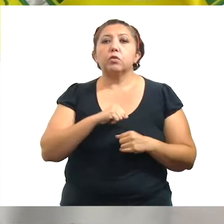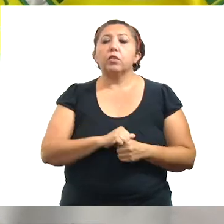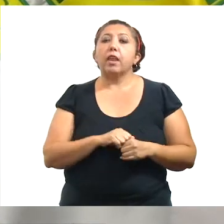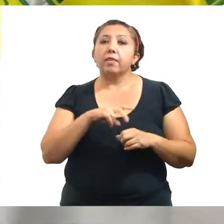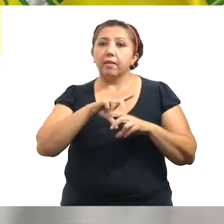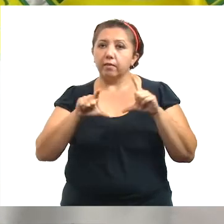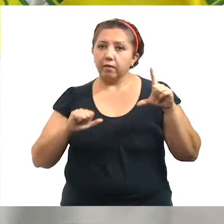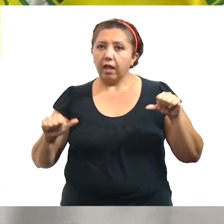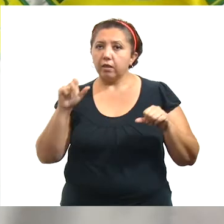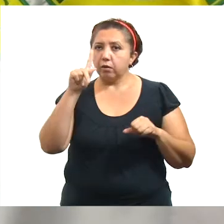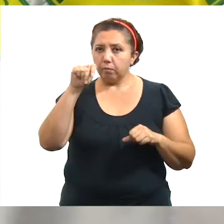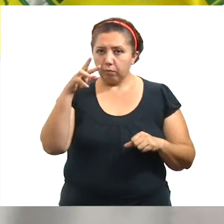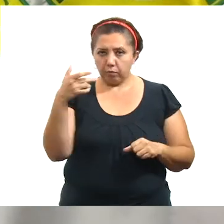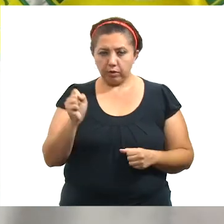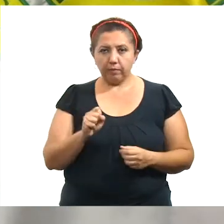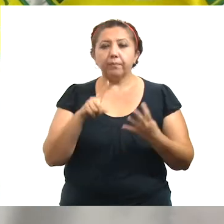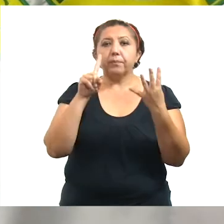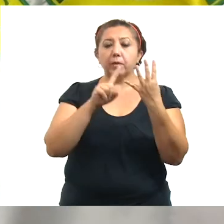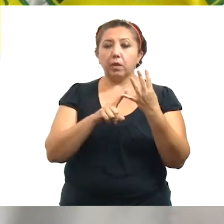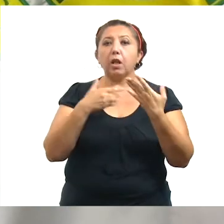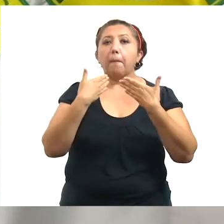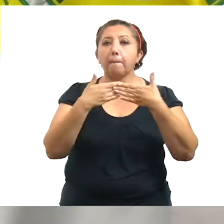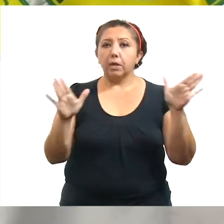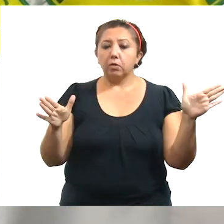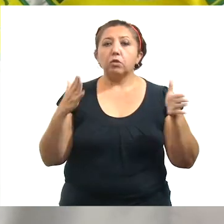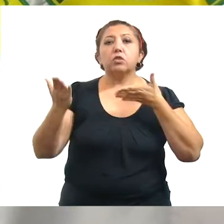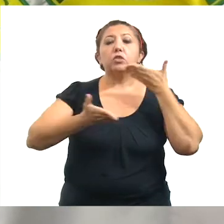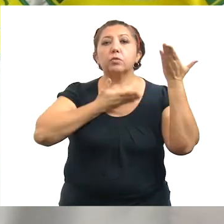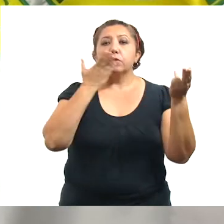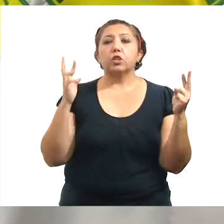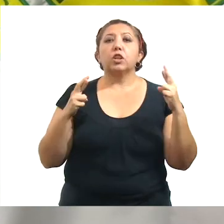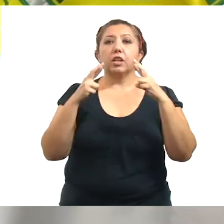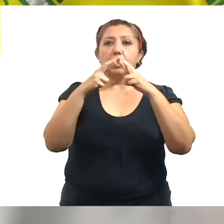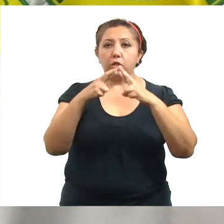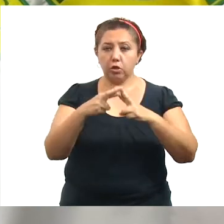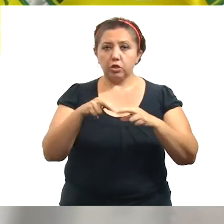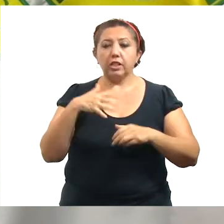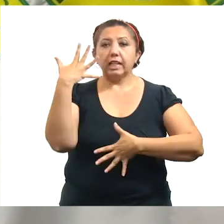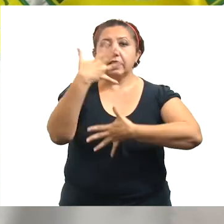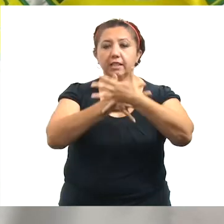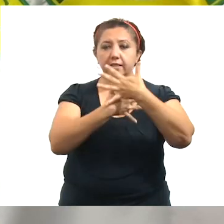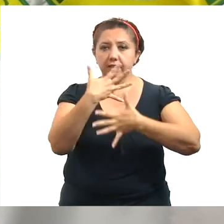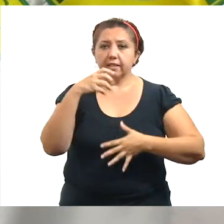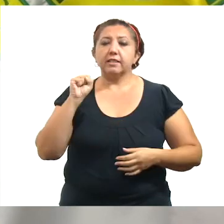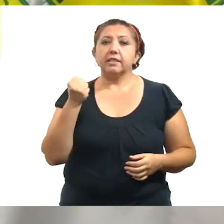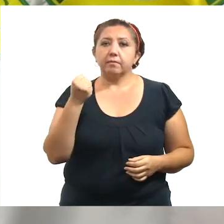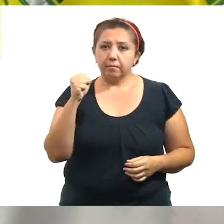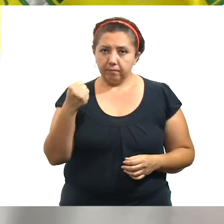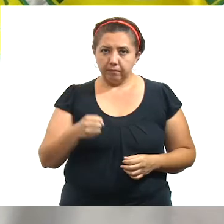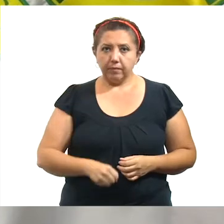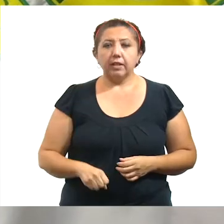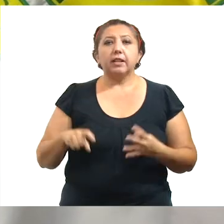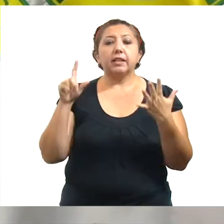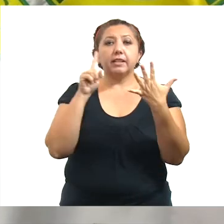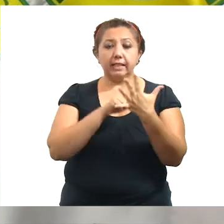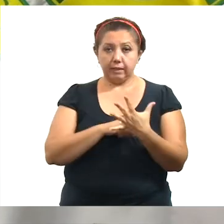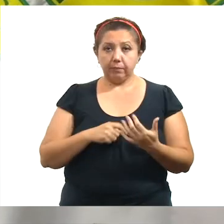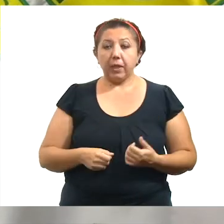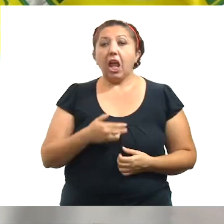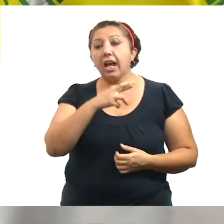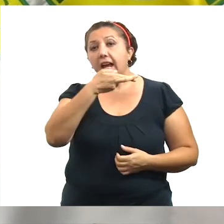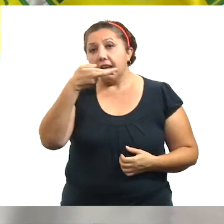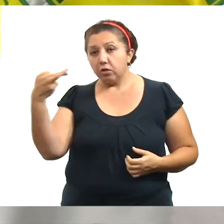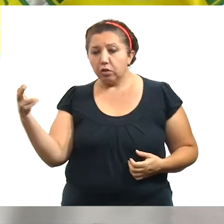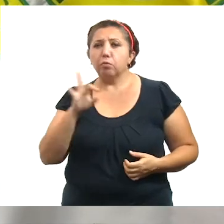Antropología e Historia. Cuarto, apertura de los servicios religiosos a partir del 15 de septiembre. Quinto, los